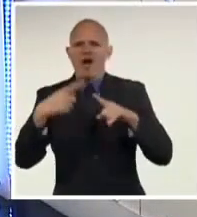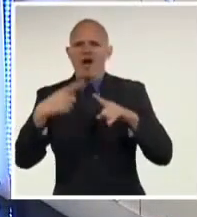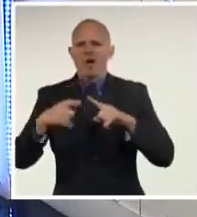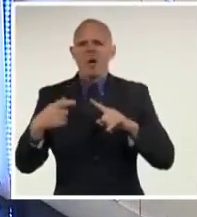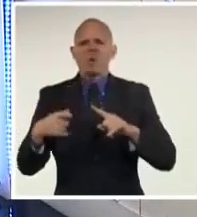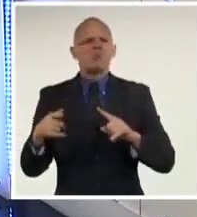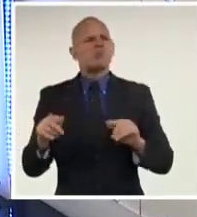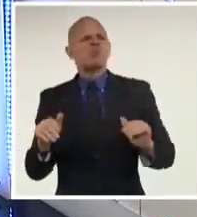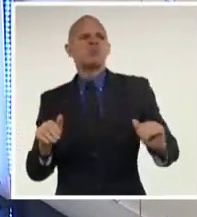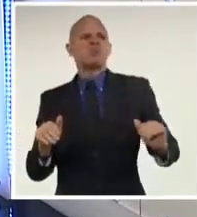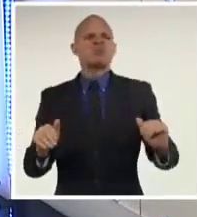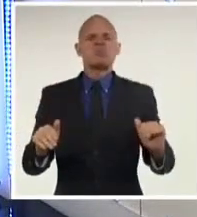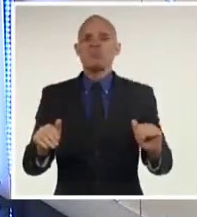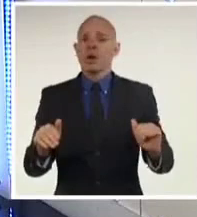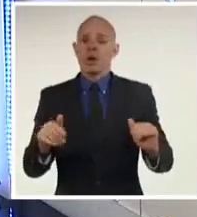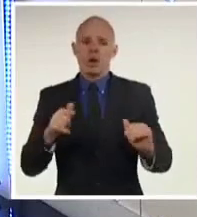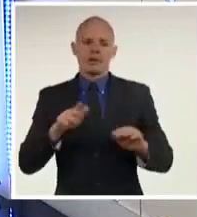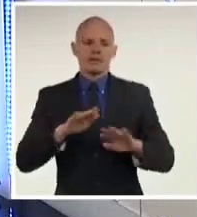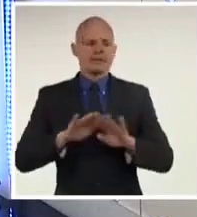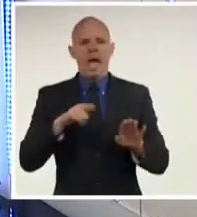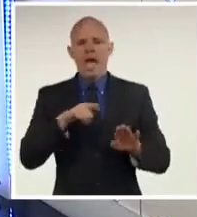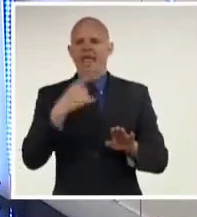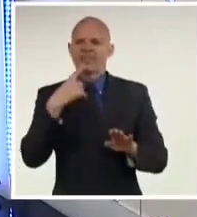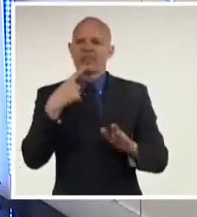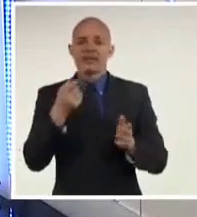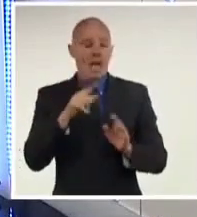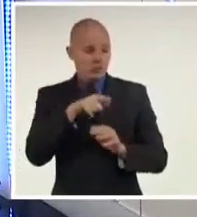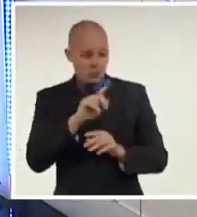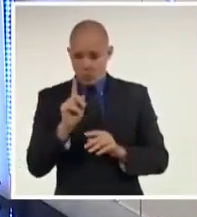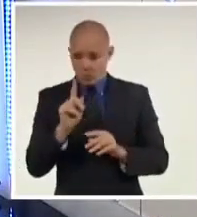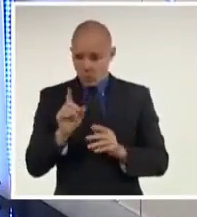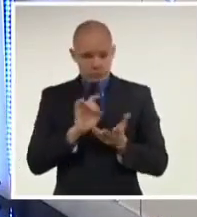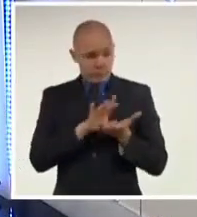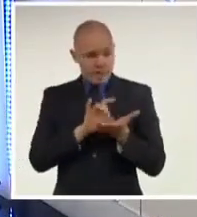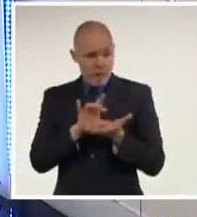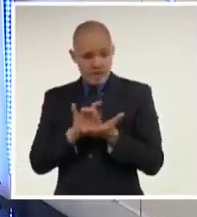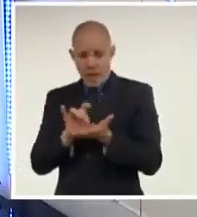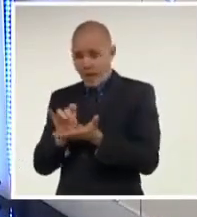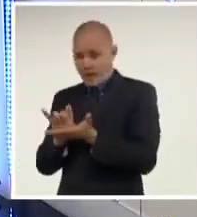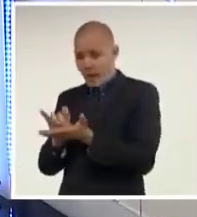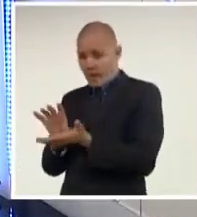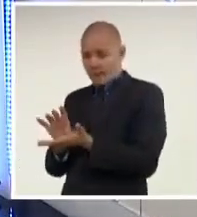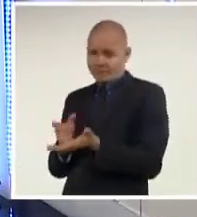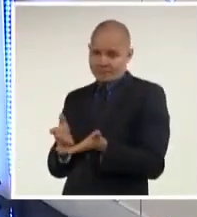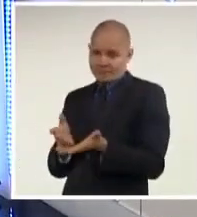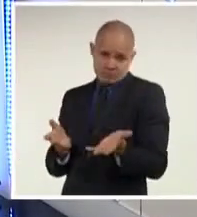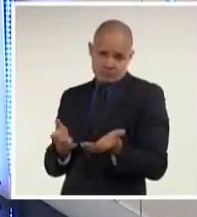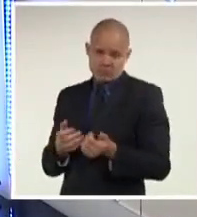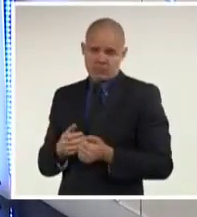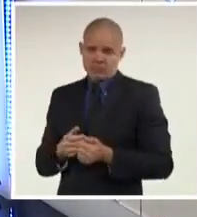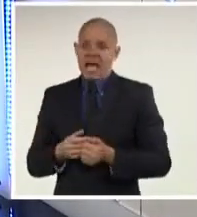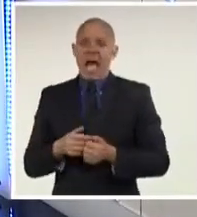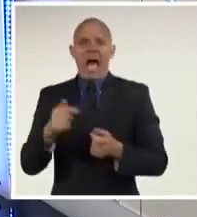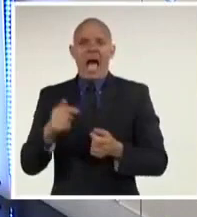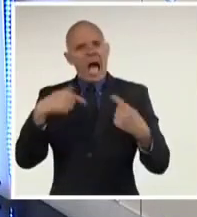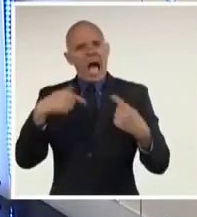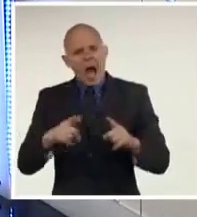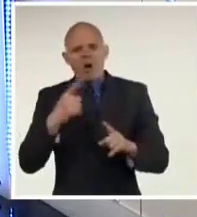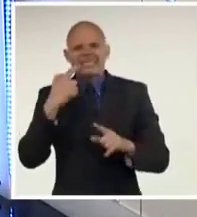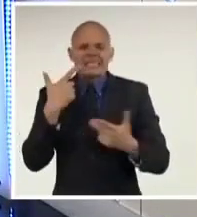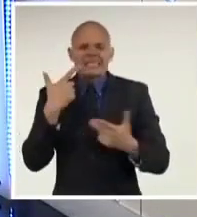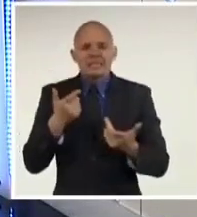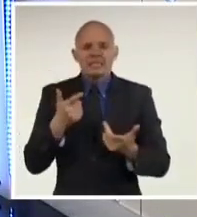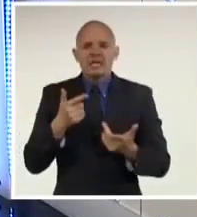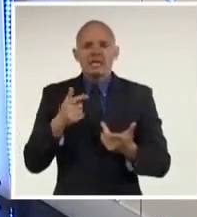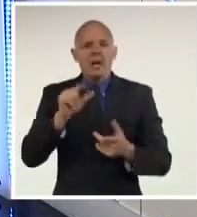atrevida para un hombre que se fue quedando solo en el intento de representar a los olvidados. Duerme ahora en una prisión de